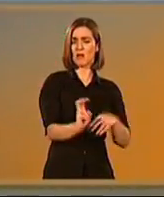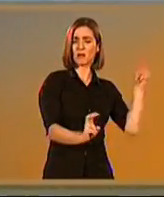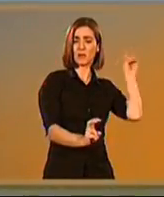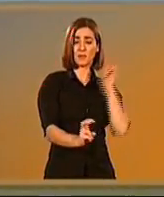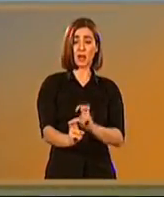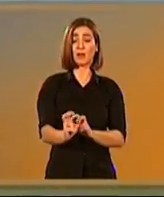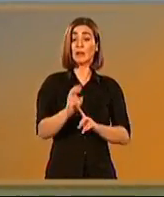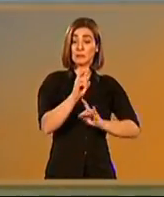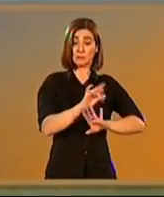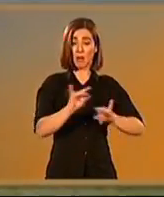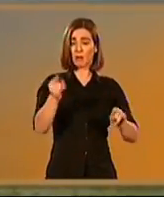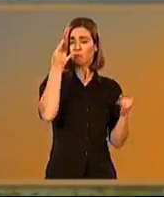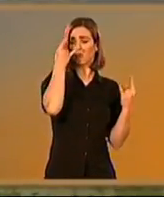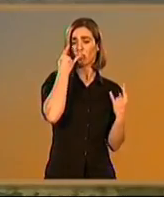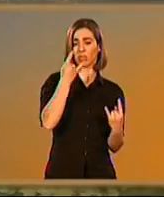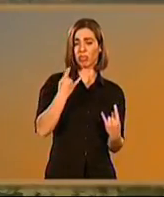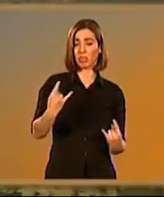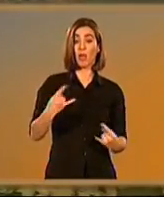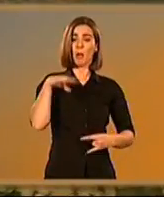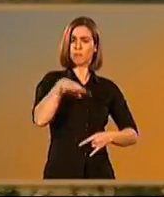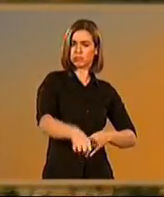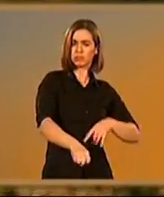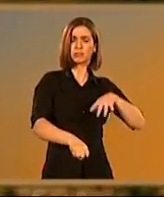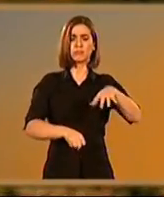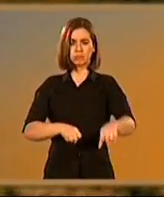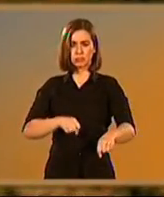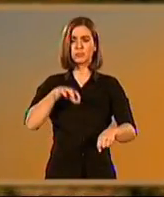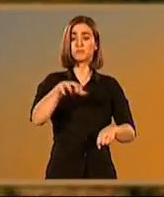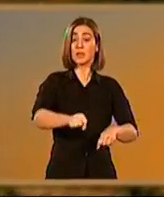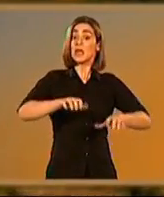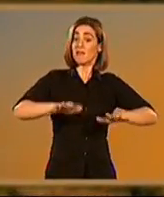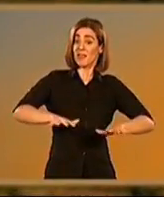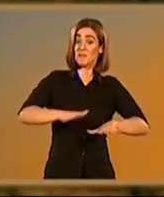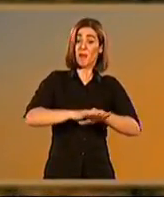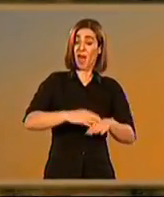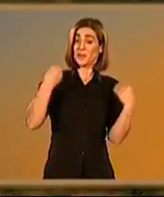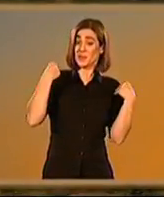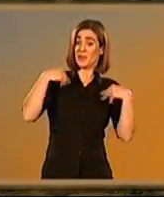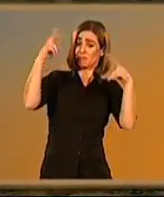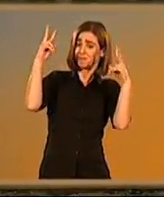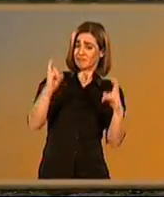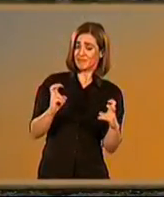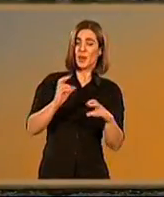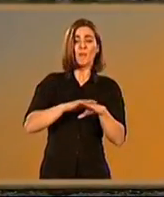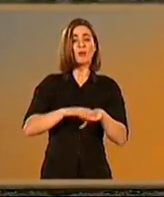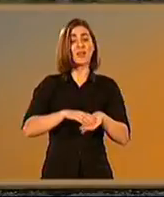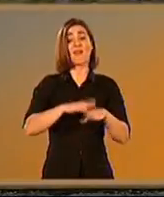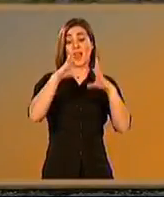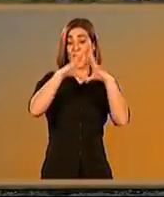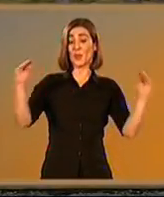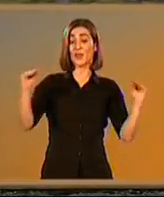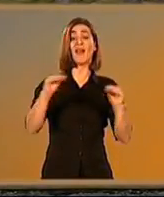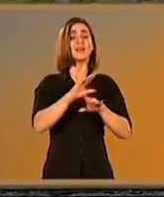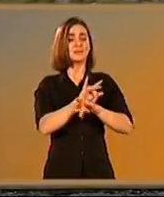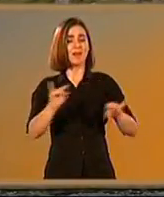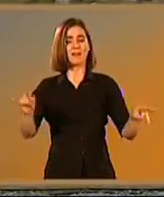hermosa y pródiga tierra que fue cortejada y conquistada por todos los pueblos que la conocieron. En nuestra ruta hemos querido mostrar al